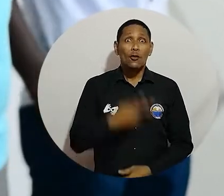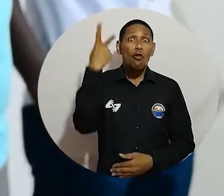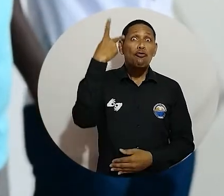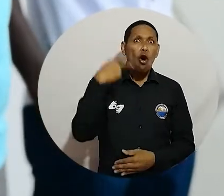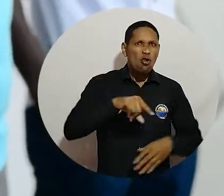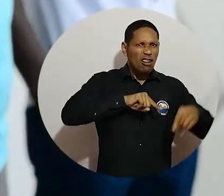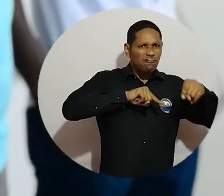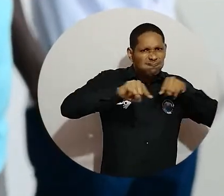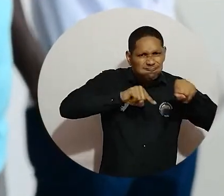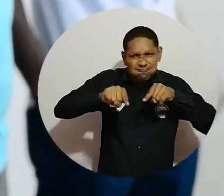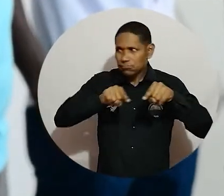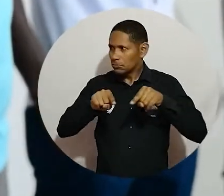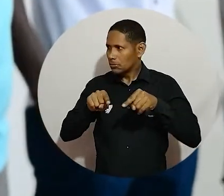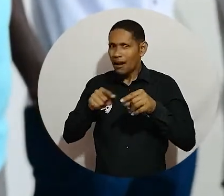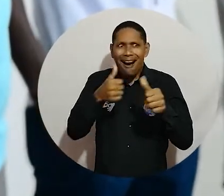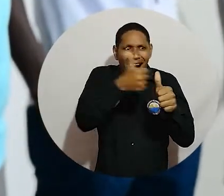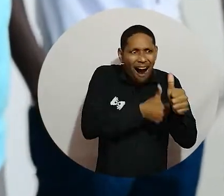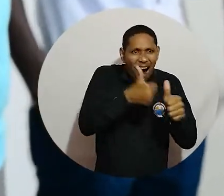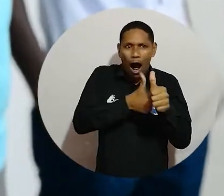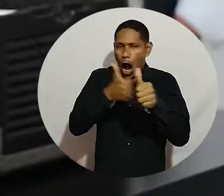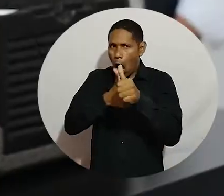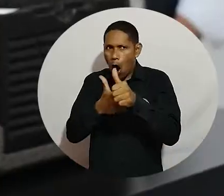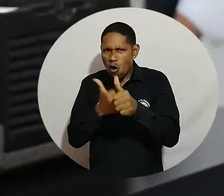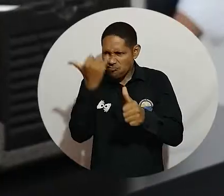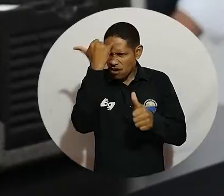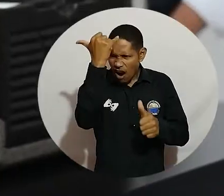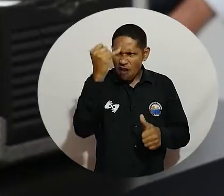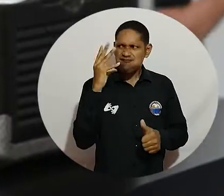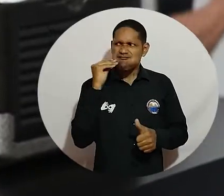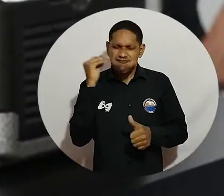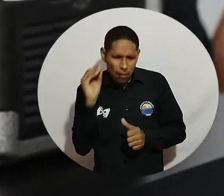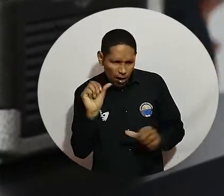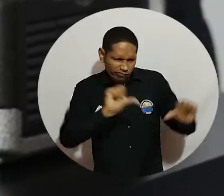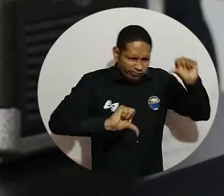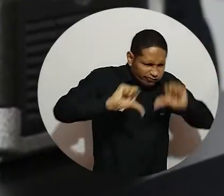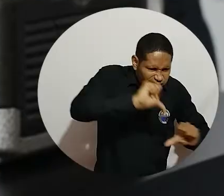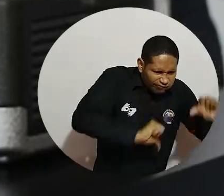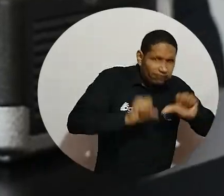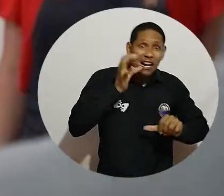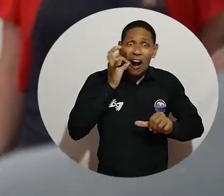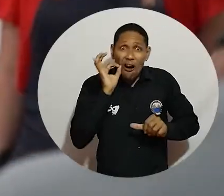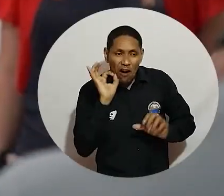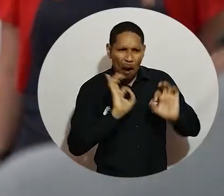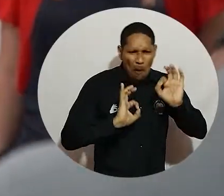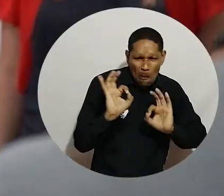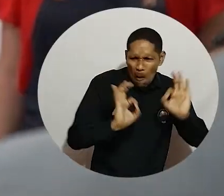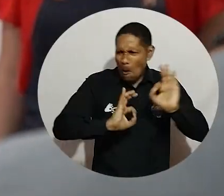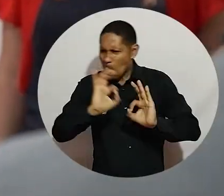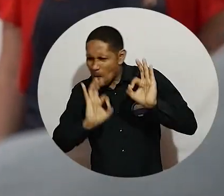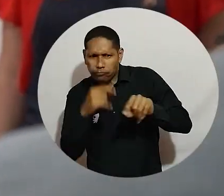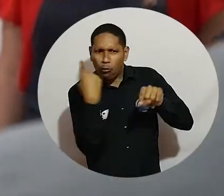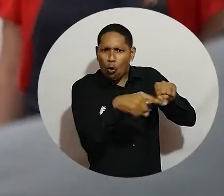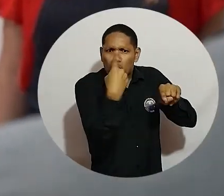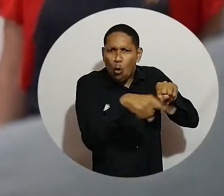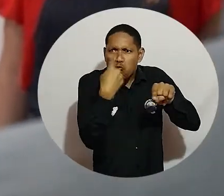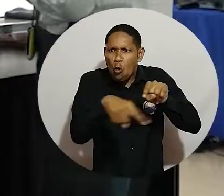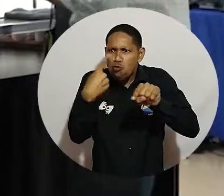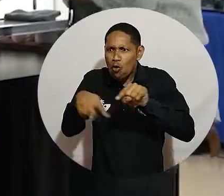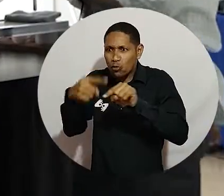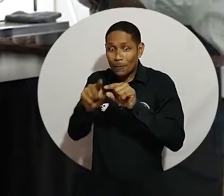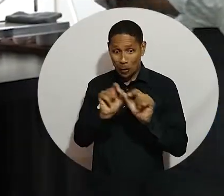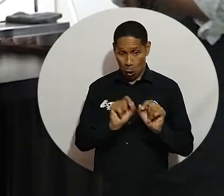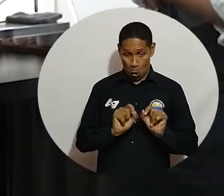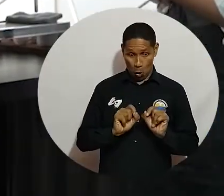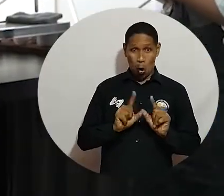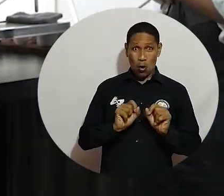participantes pusieron a prueba sus conocimientos acerca de las preparaciones en bebidas de café. los 11 en competencia,